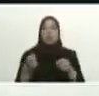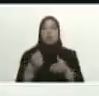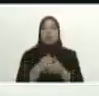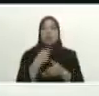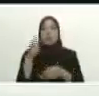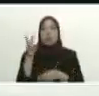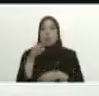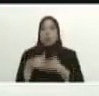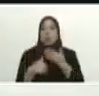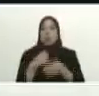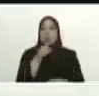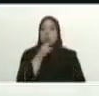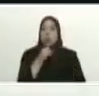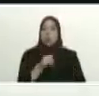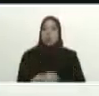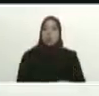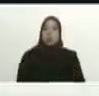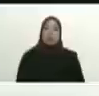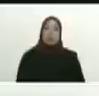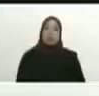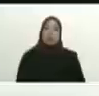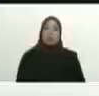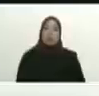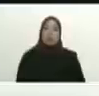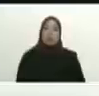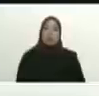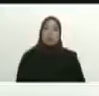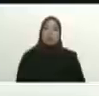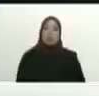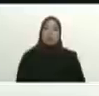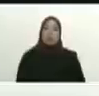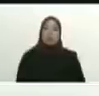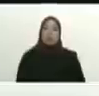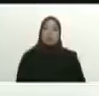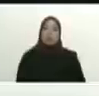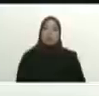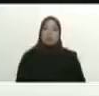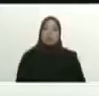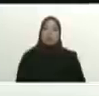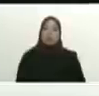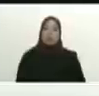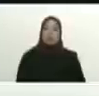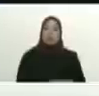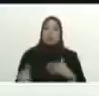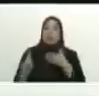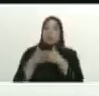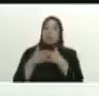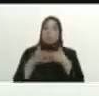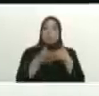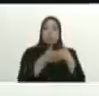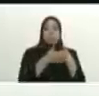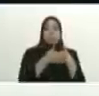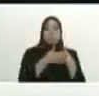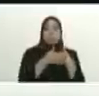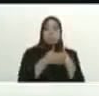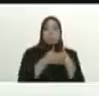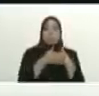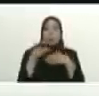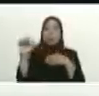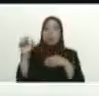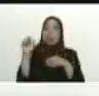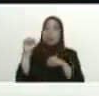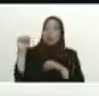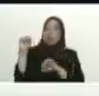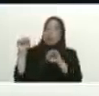las ventanas se cerró todo sencillamente se pretendió inclusive asaltar nuestra